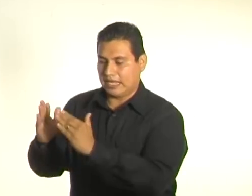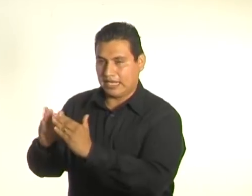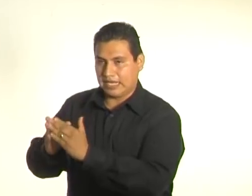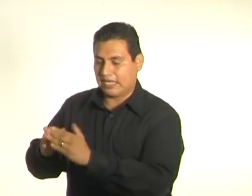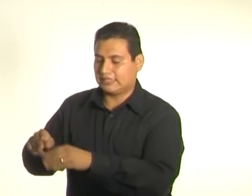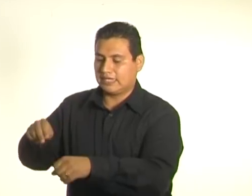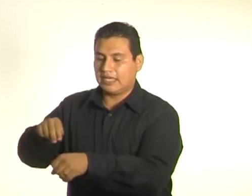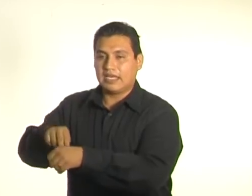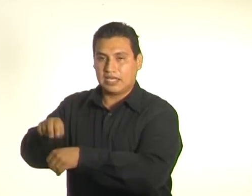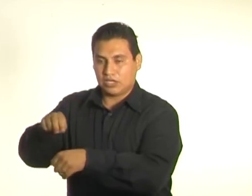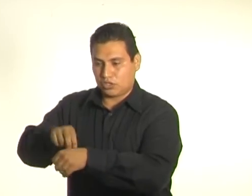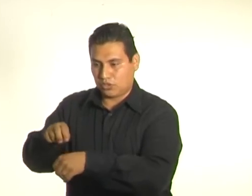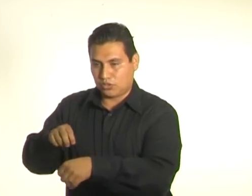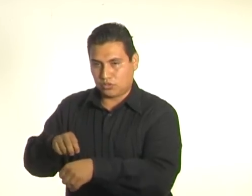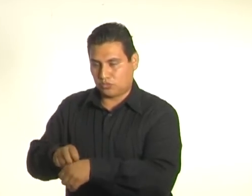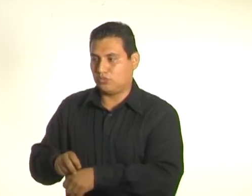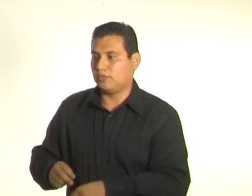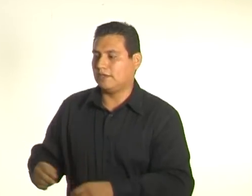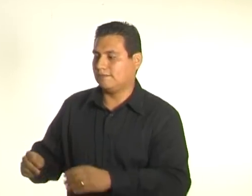calle Mambrú.